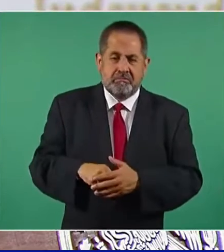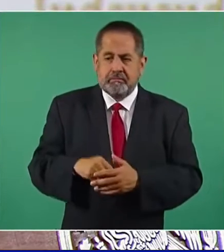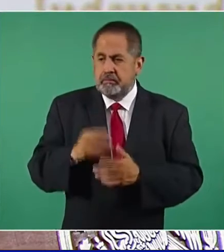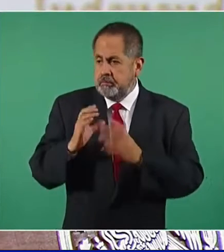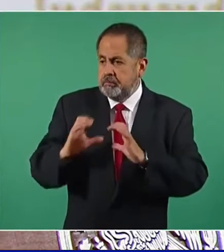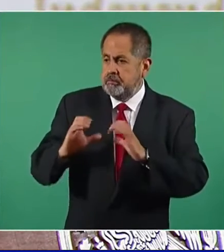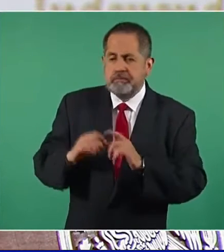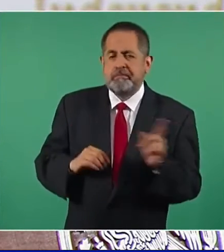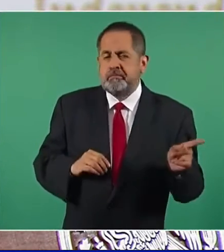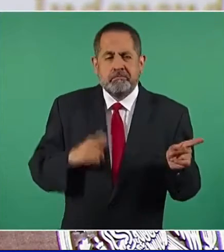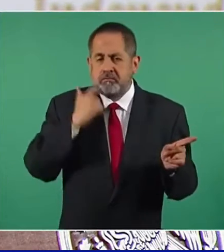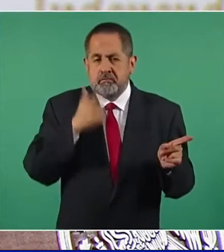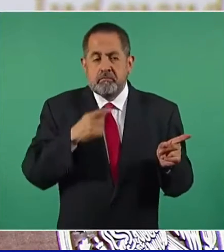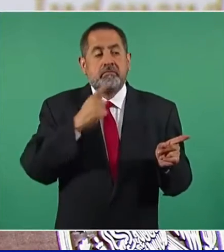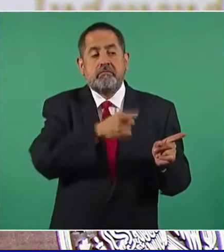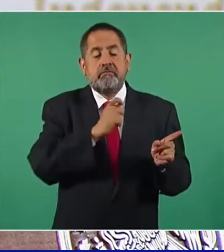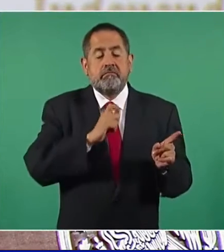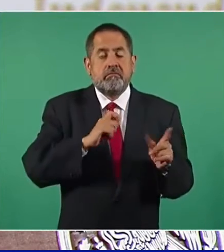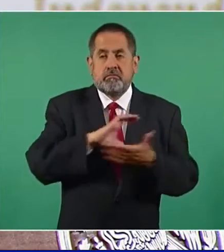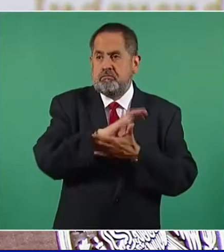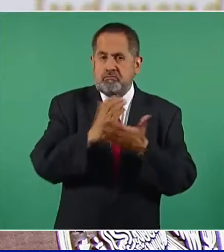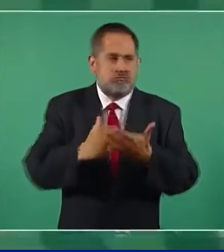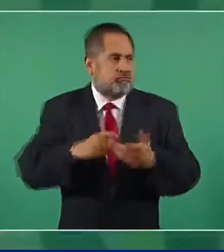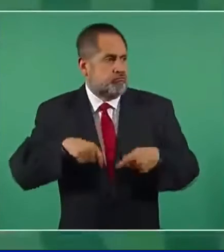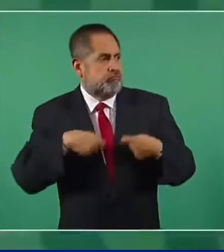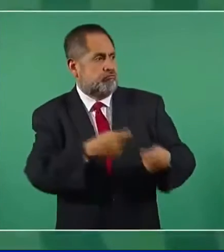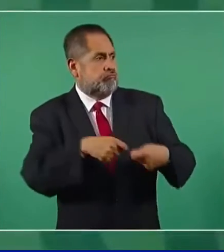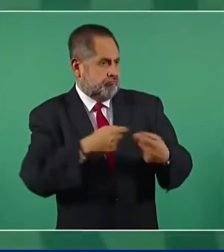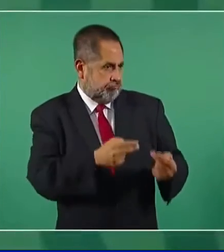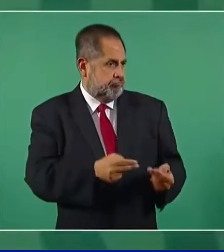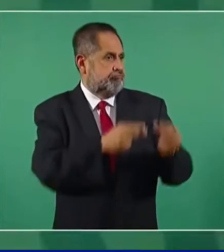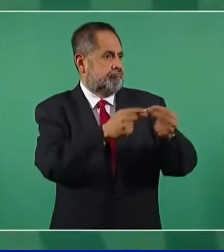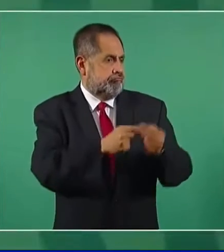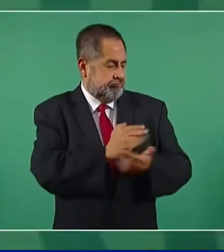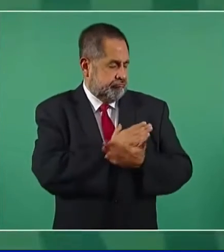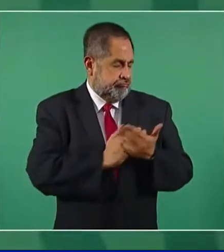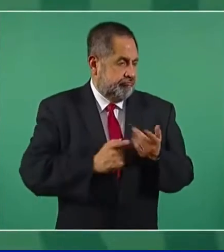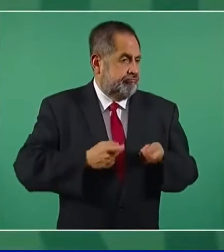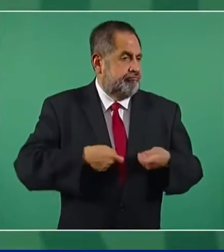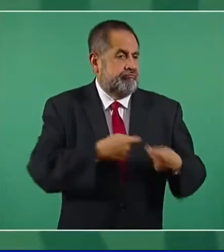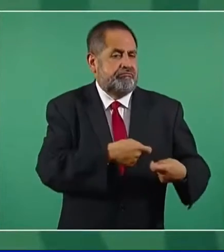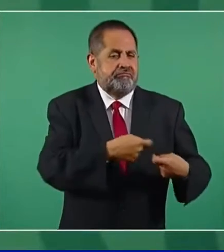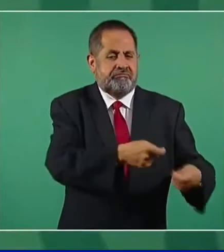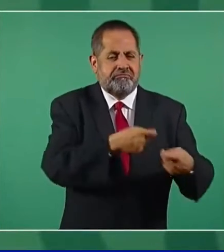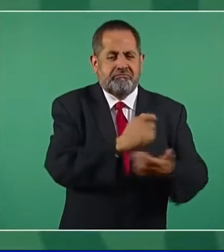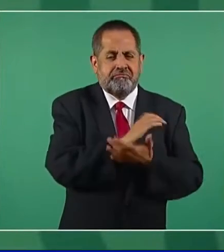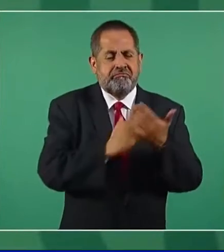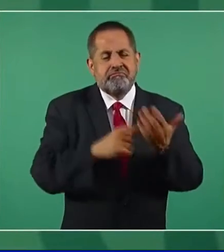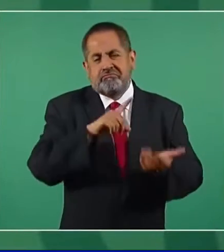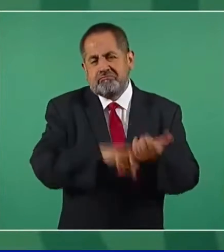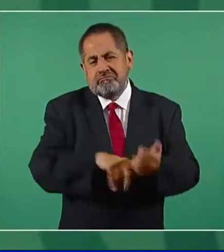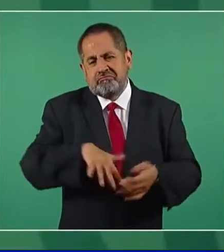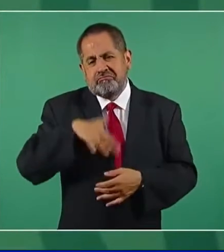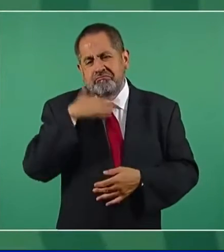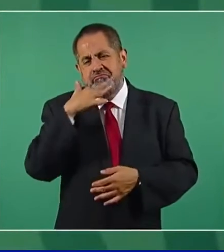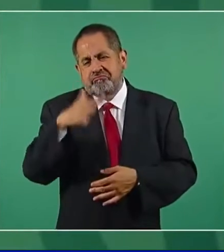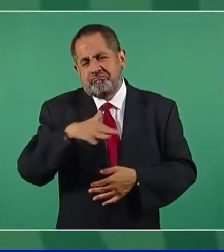a empresas y hacer negocio. Lo que predominaba era la corrupción.